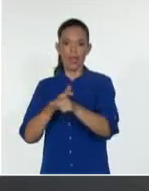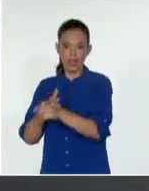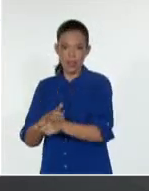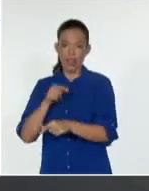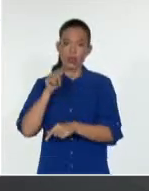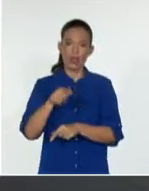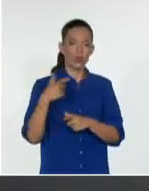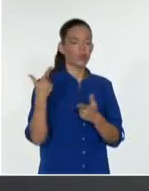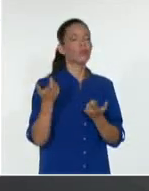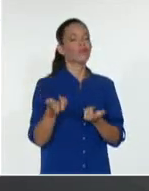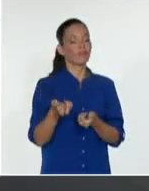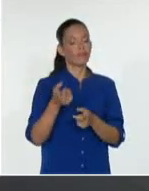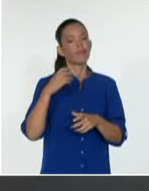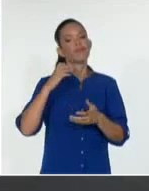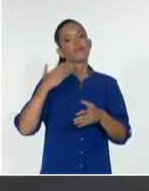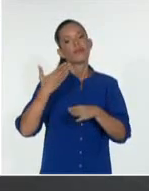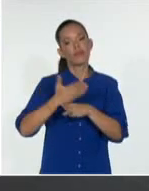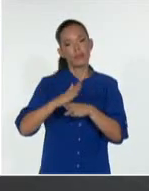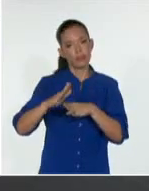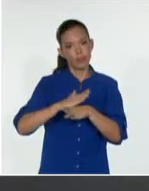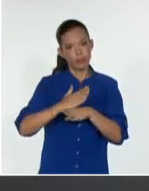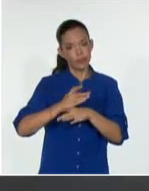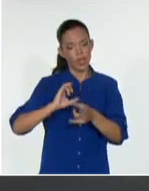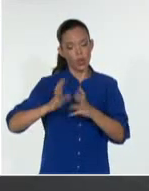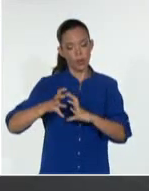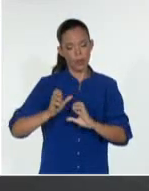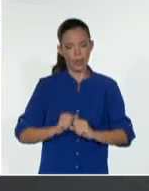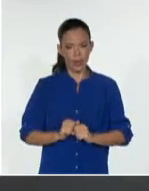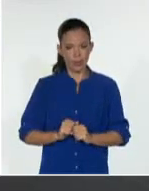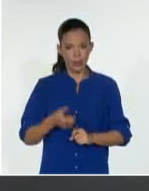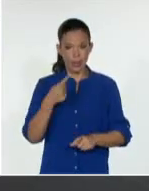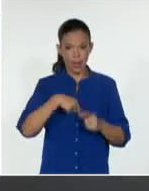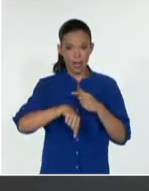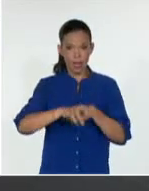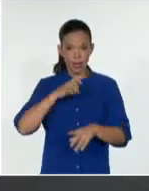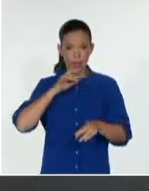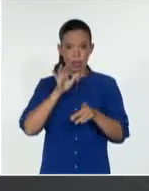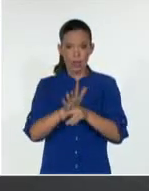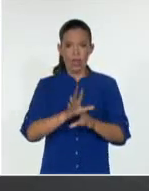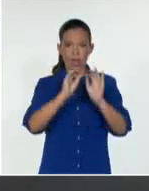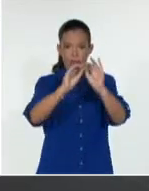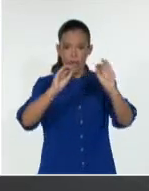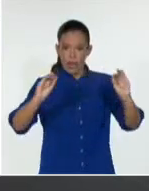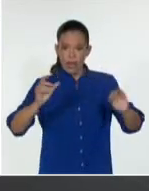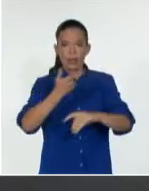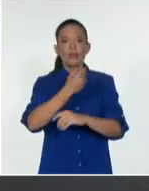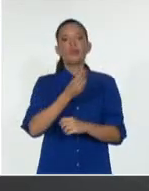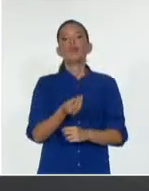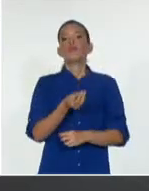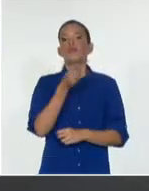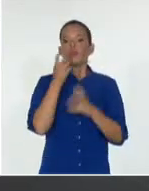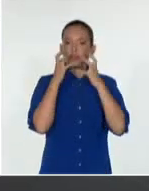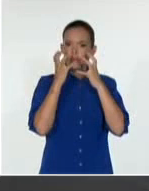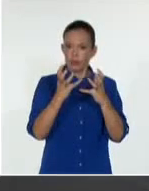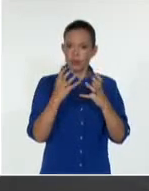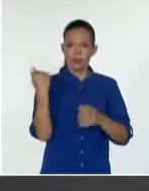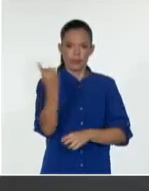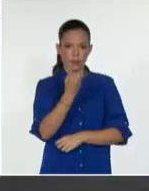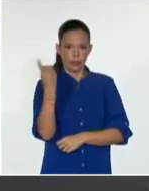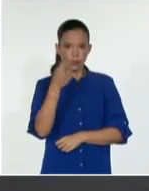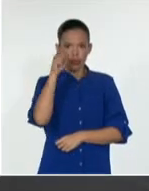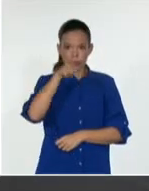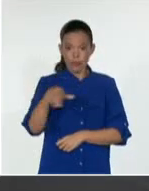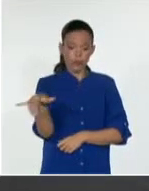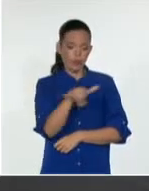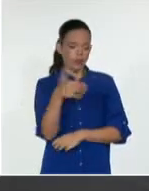Y este político experimentado acaba de medir sus fuerzas en una convocatoria popular nacional. Es una fórmula que has repetido otras veces porque